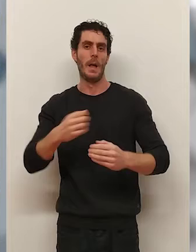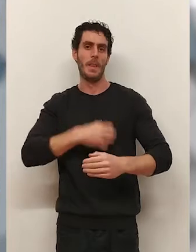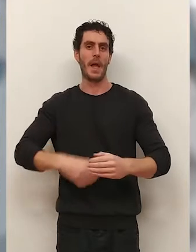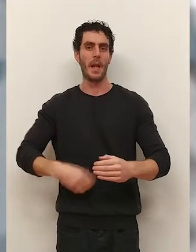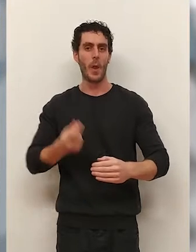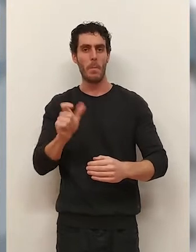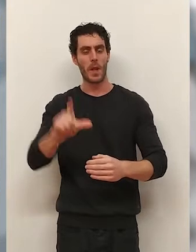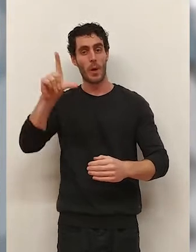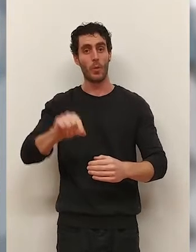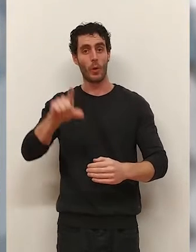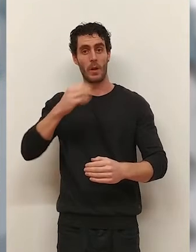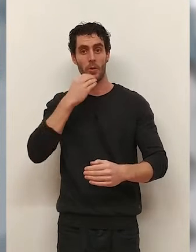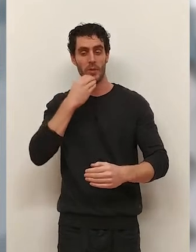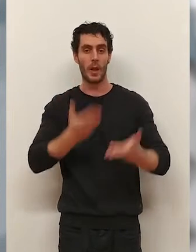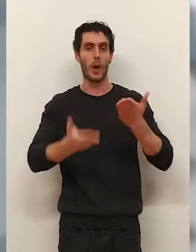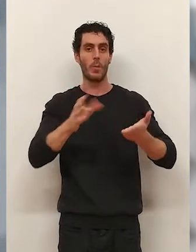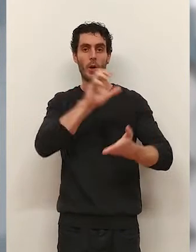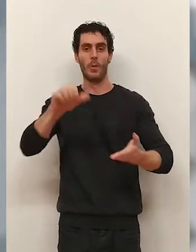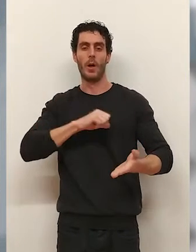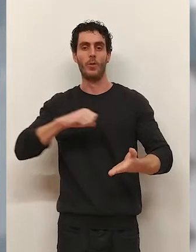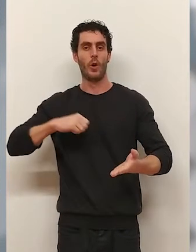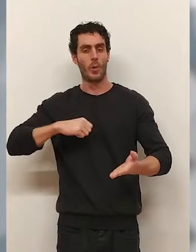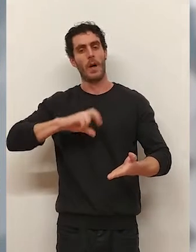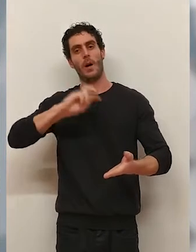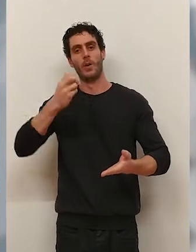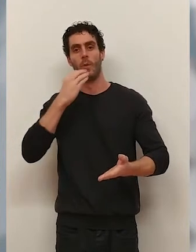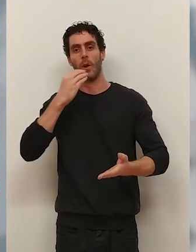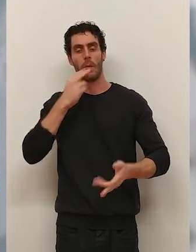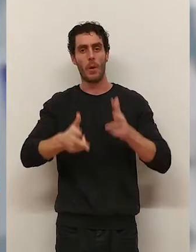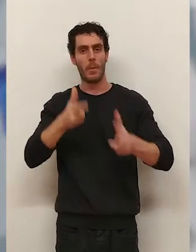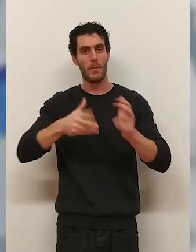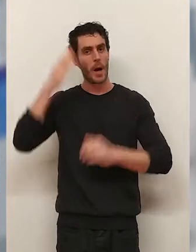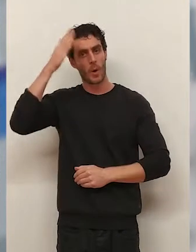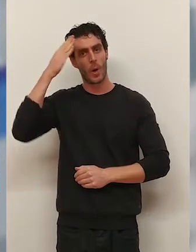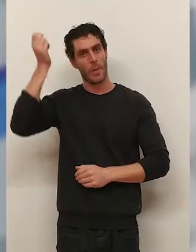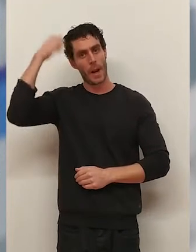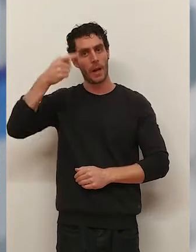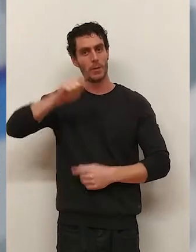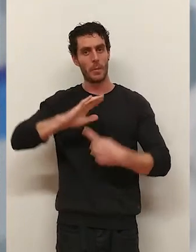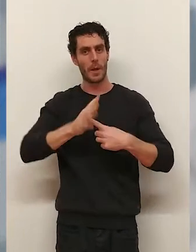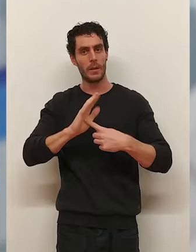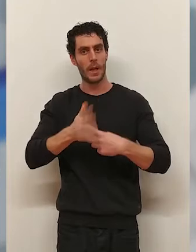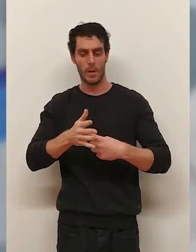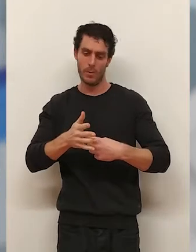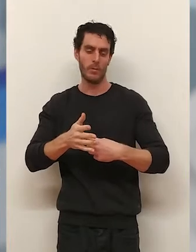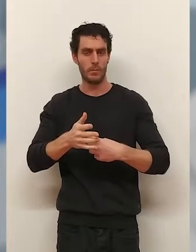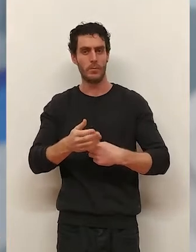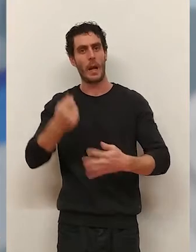muy competitivo en comparación con otras comunidades vecinas como Navarra, País Vasco, Aragón o Castilla y León.